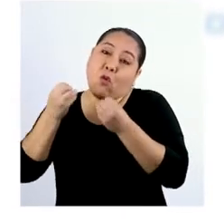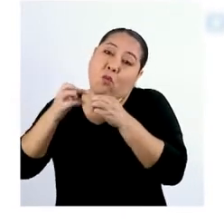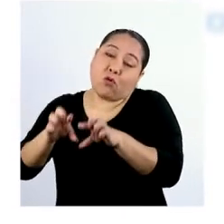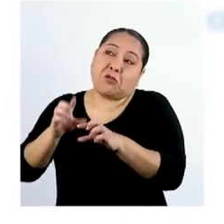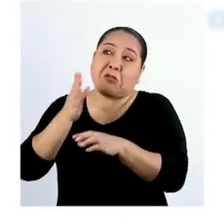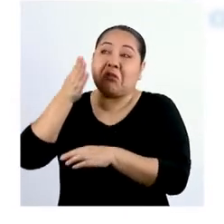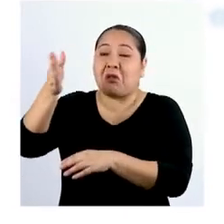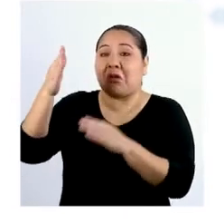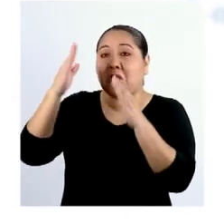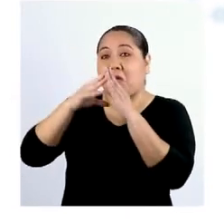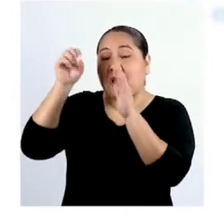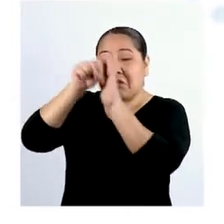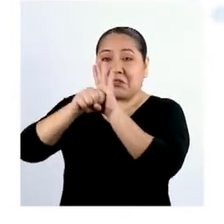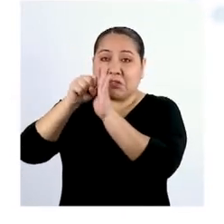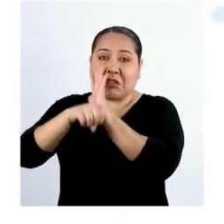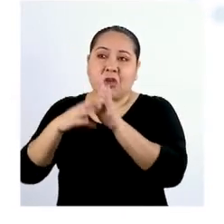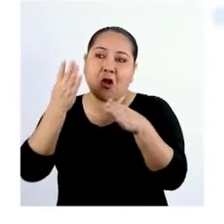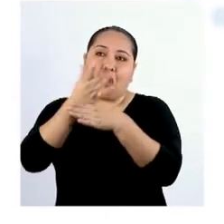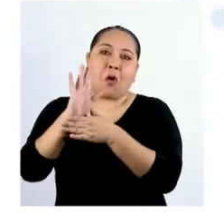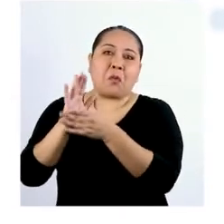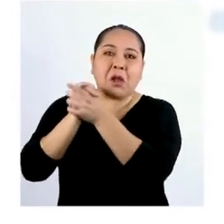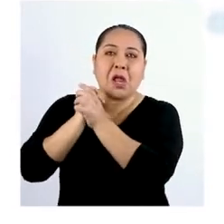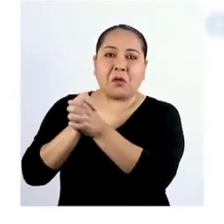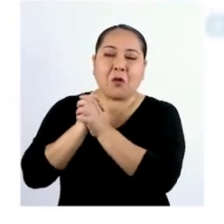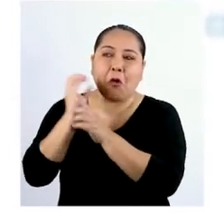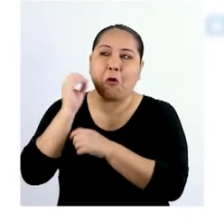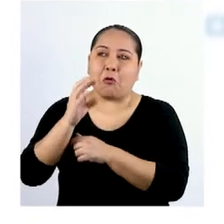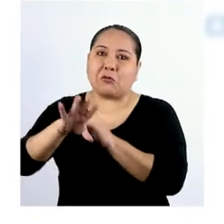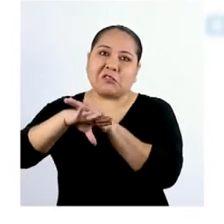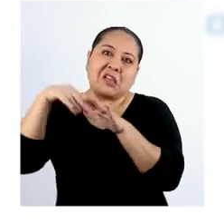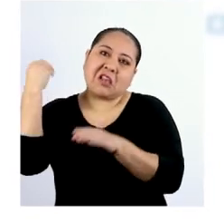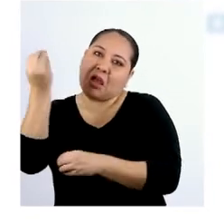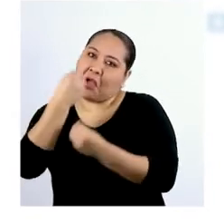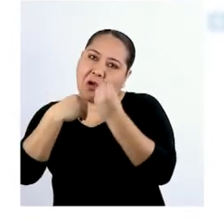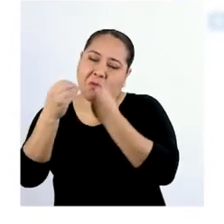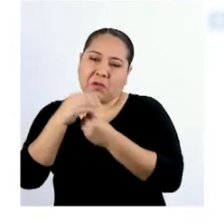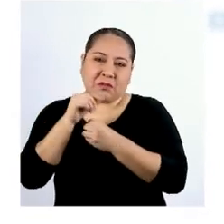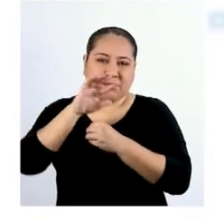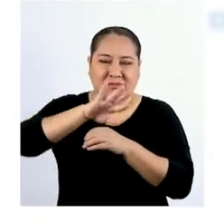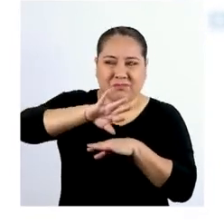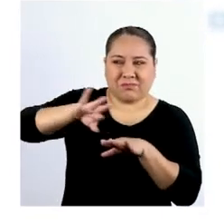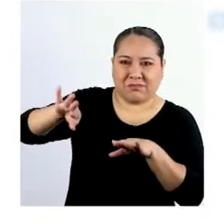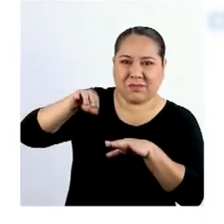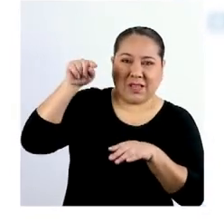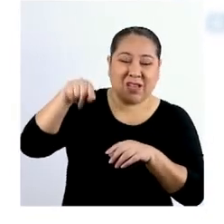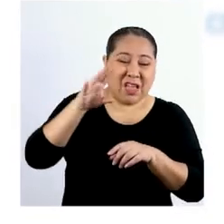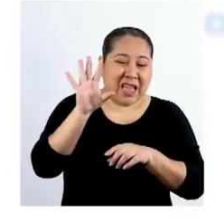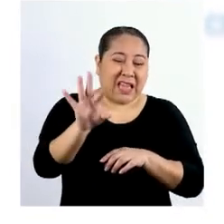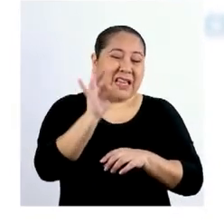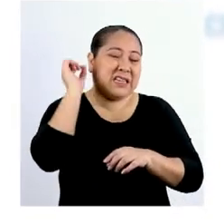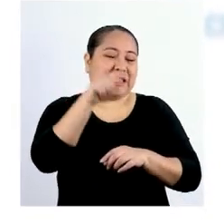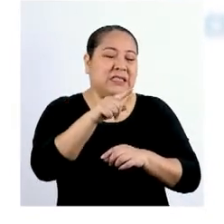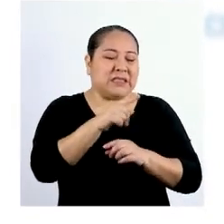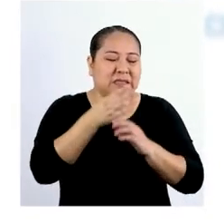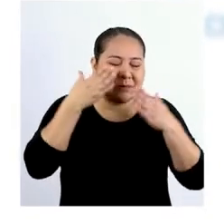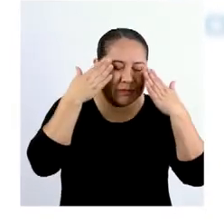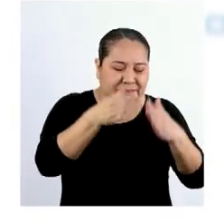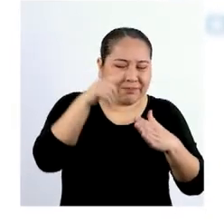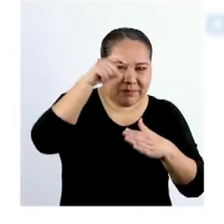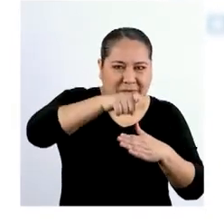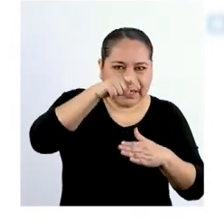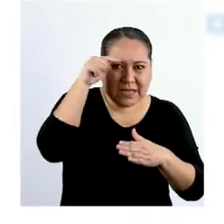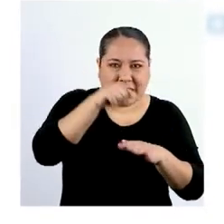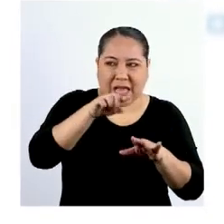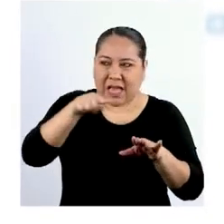posibilidad de ir al cine, estar con los amigos o salir a comer. Lo que dejamos de lado cuando elegimos satisfacer una